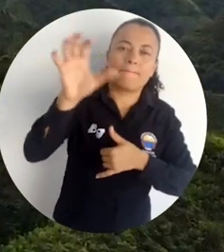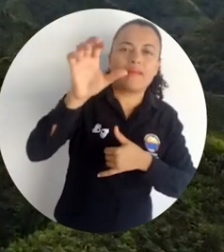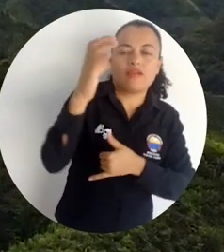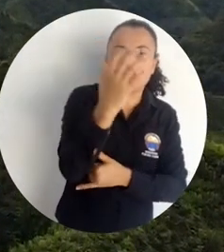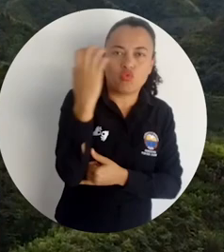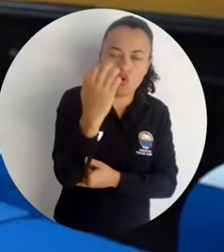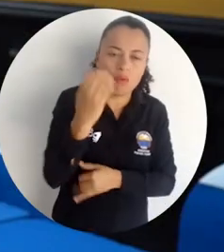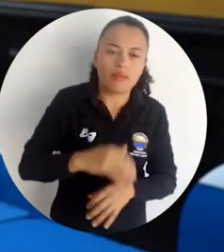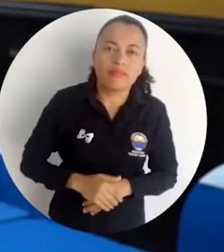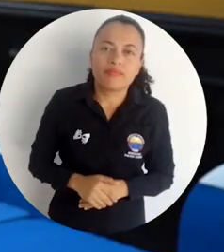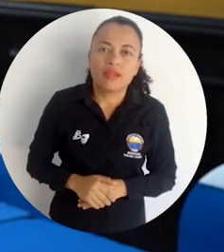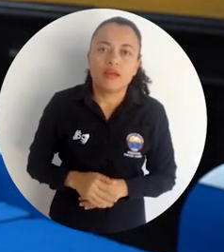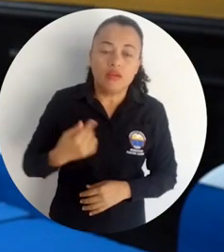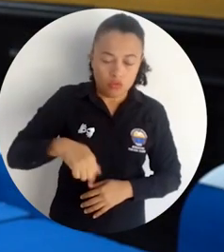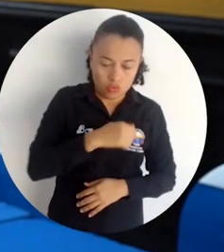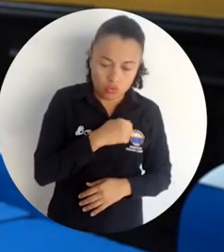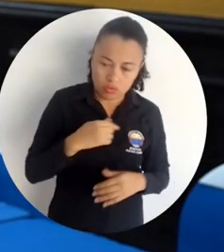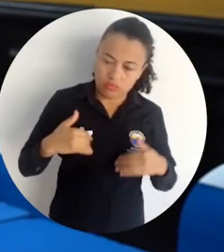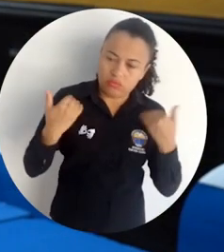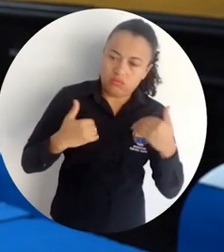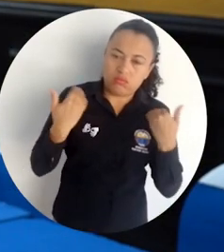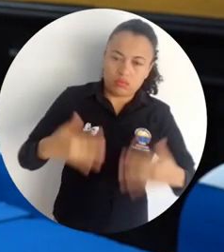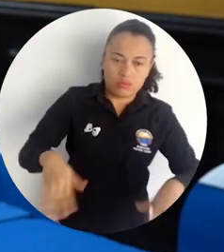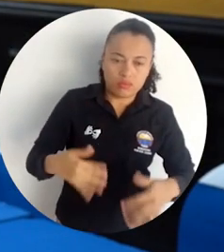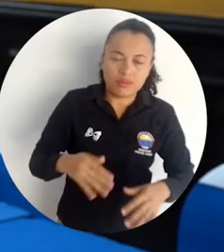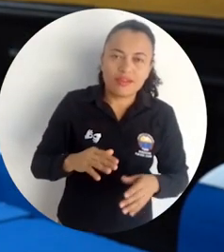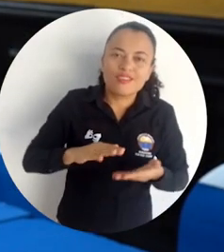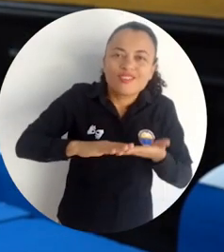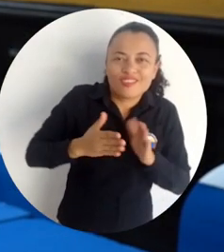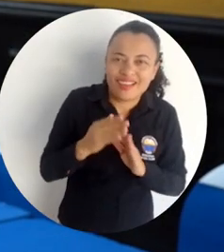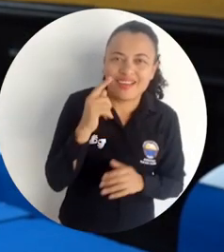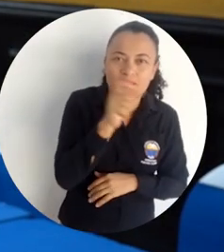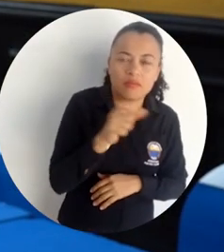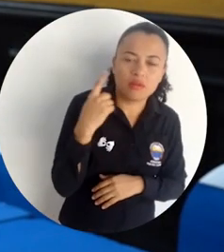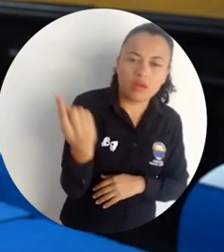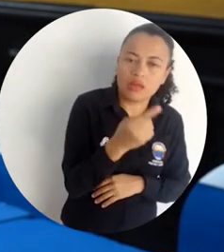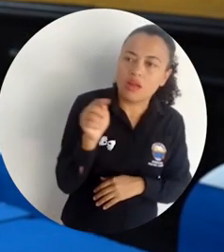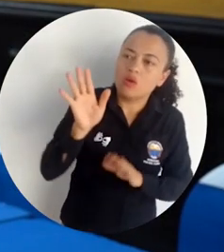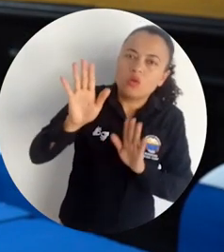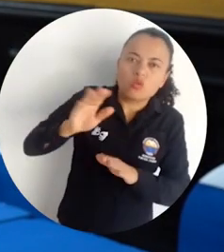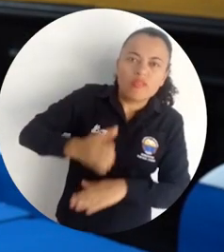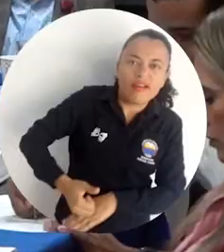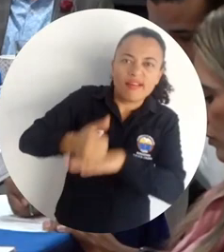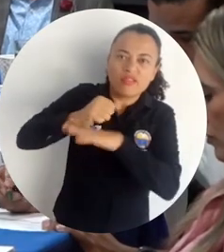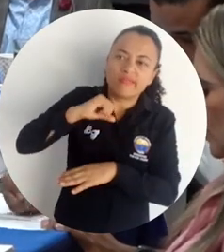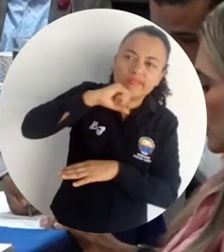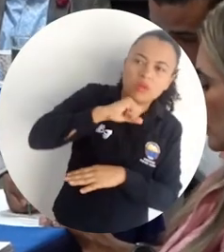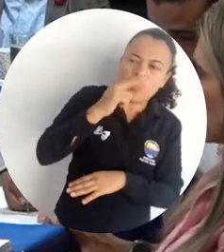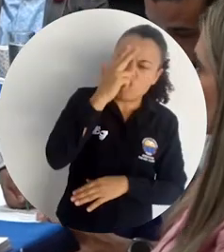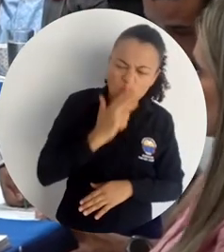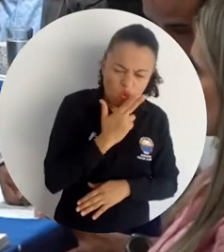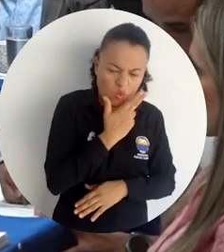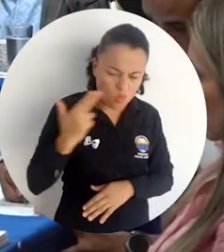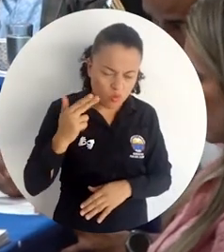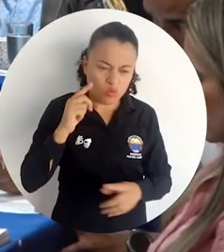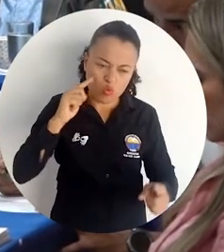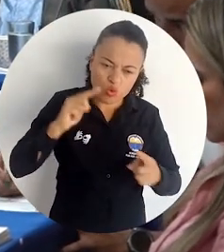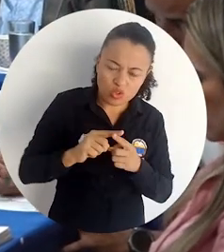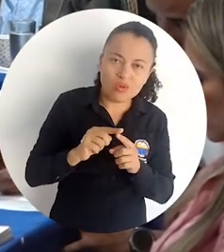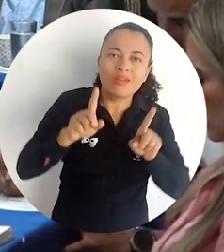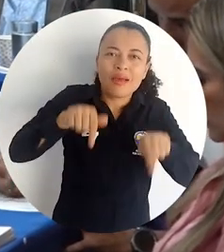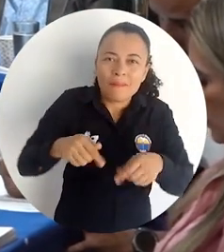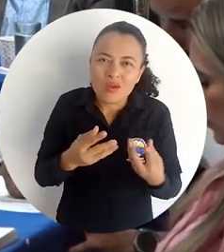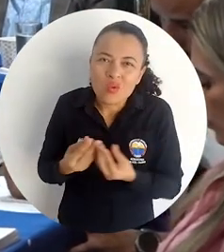sostenible. Eso nos complace a nosotros como sociedad civil, de ver ese compromiso del señor rector Pablo Vera,